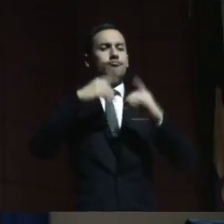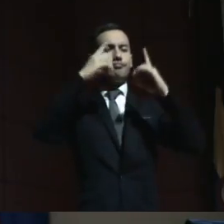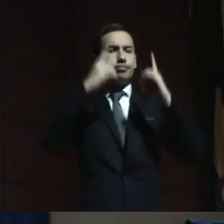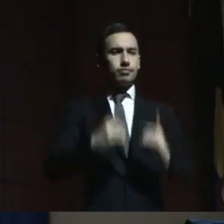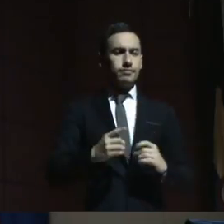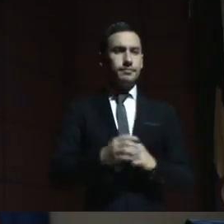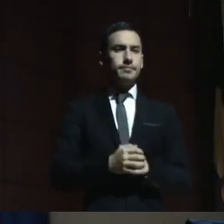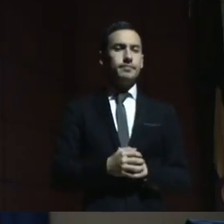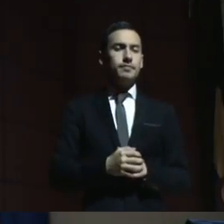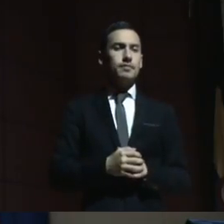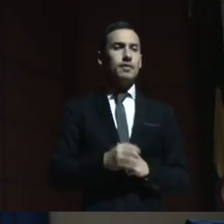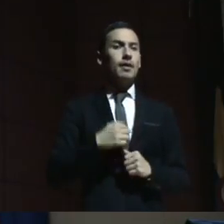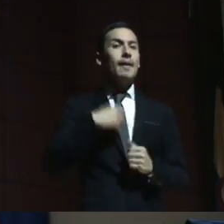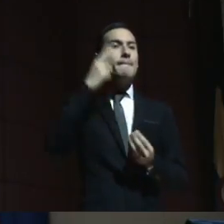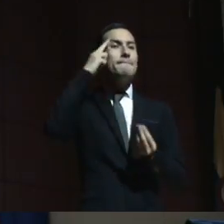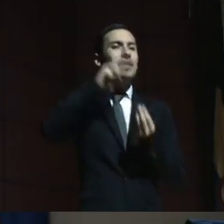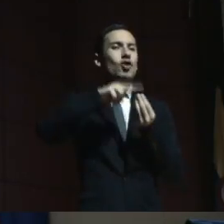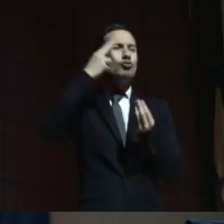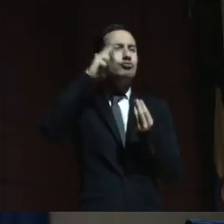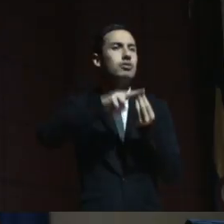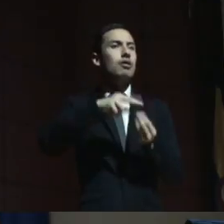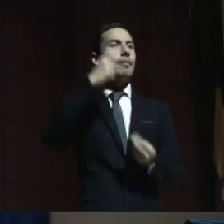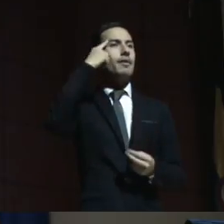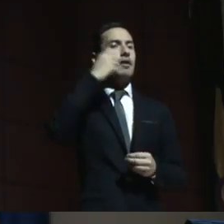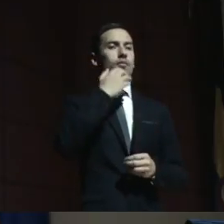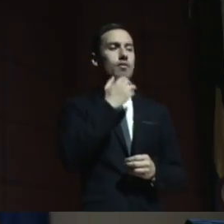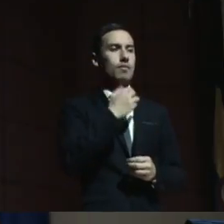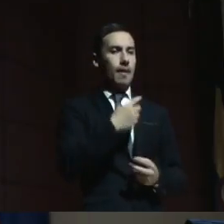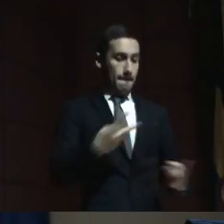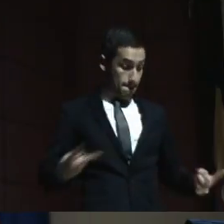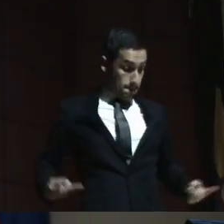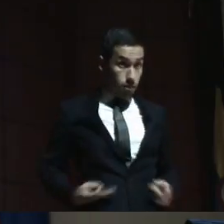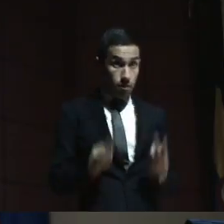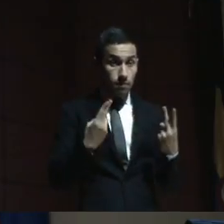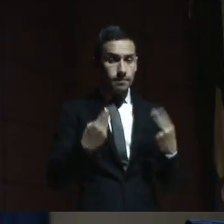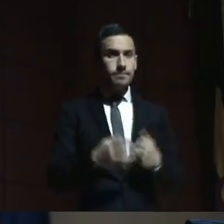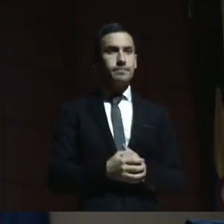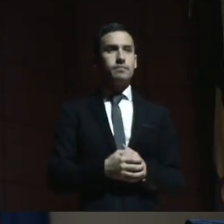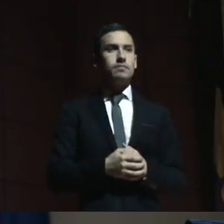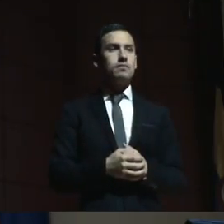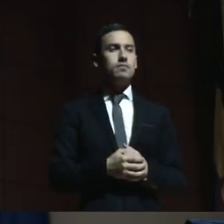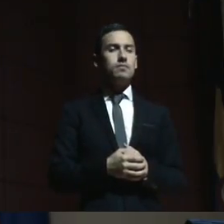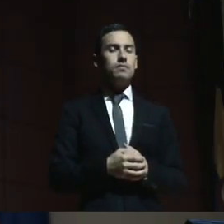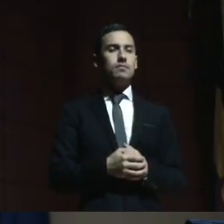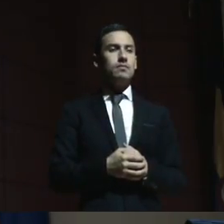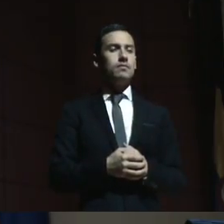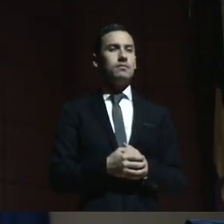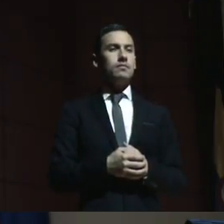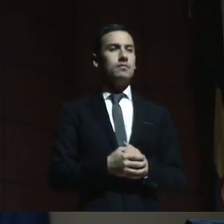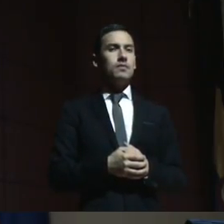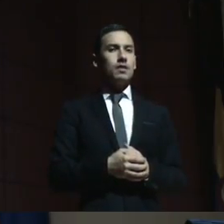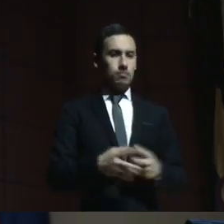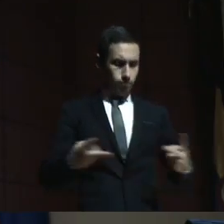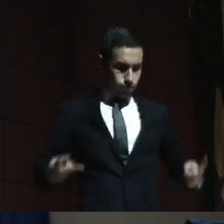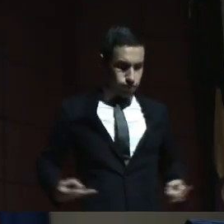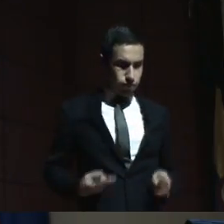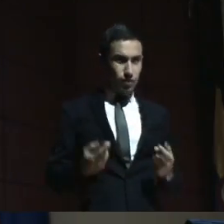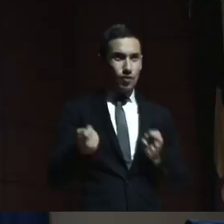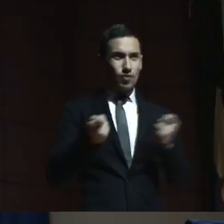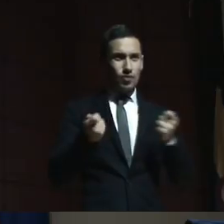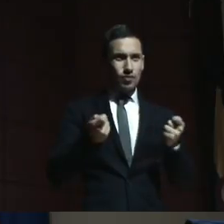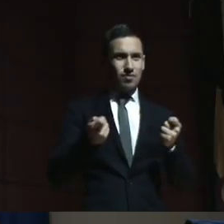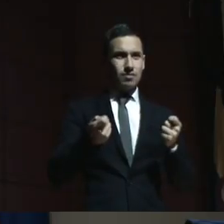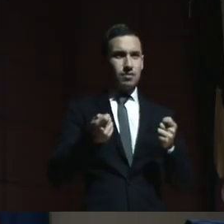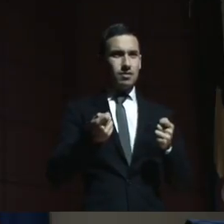Bueno, mitos como que si se esteriliza como una medida de control de la natalidad, pero pues ya Juan